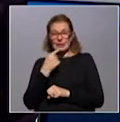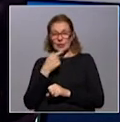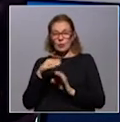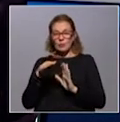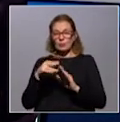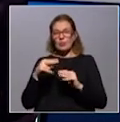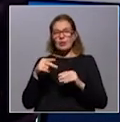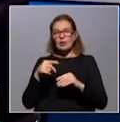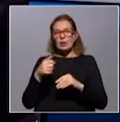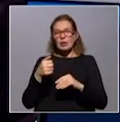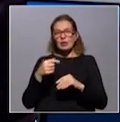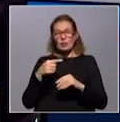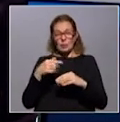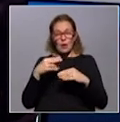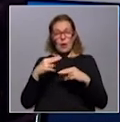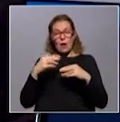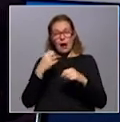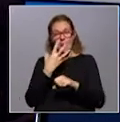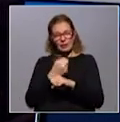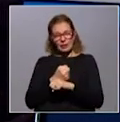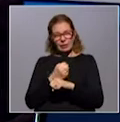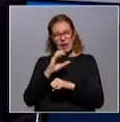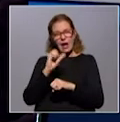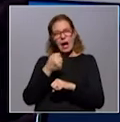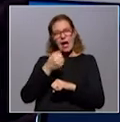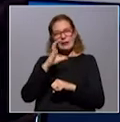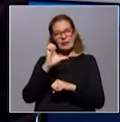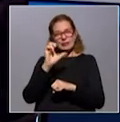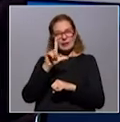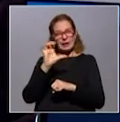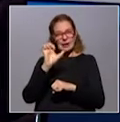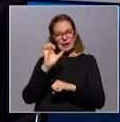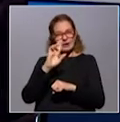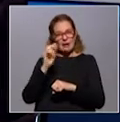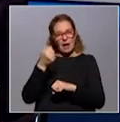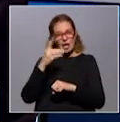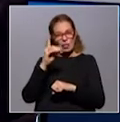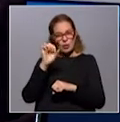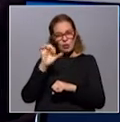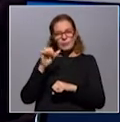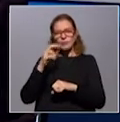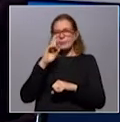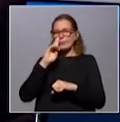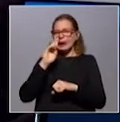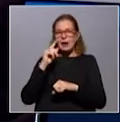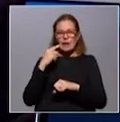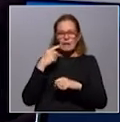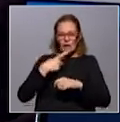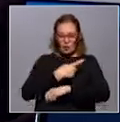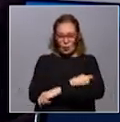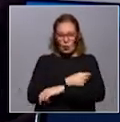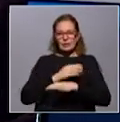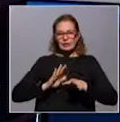plataforma que se llama Acelerador de Instrumentos para el Acceso a las vacunas, a los tratamientos,